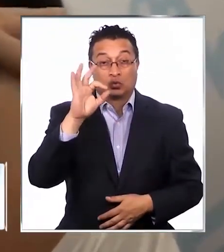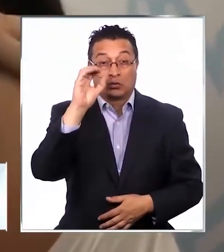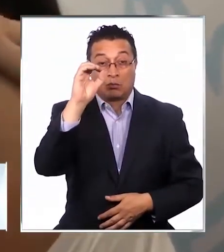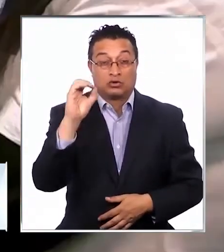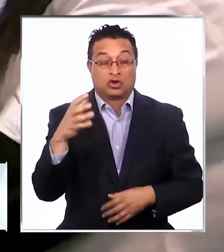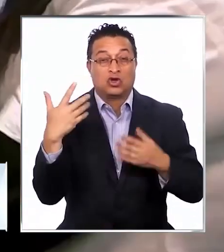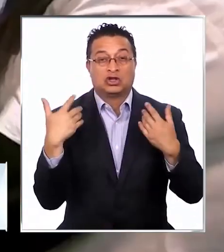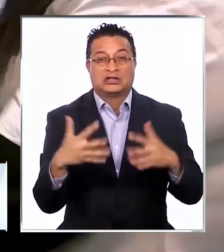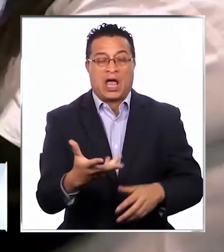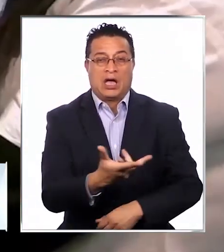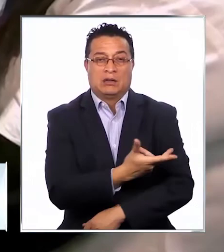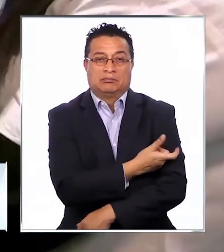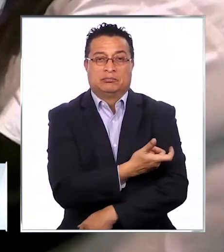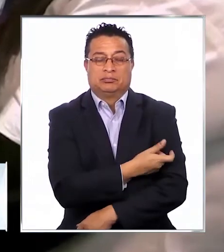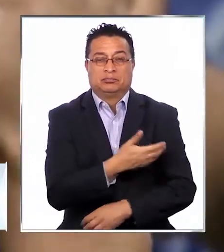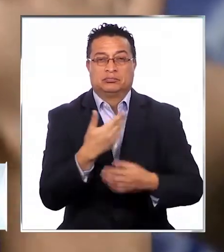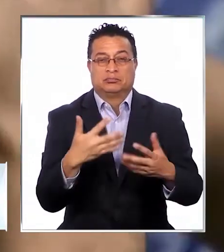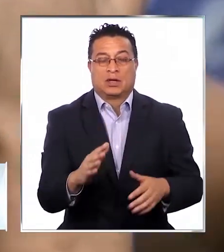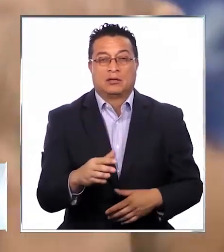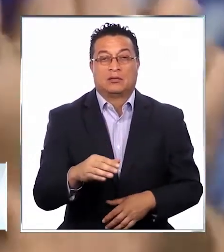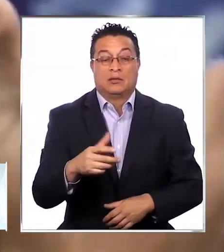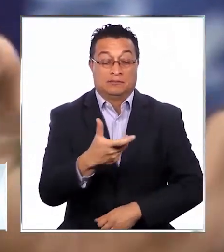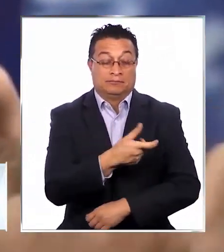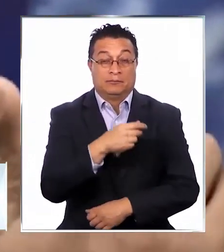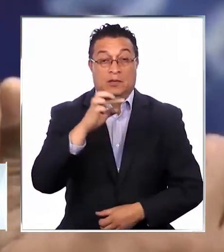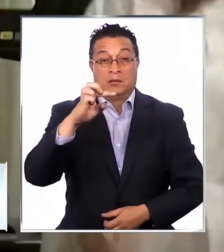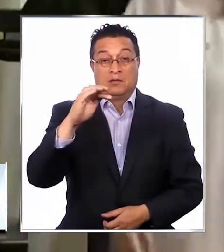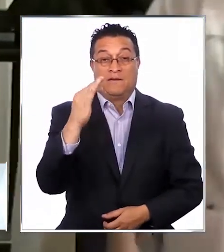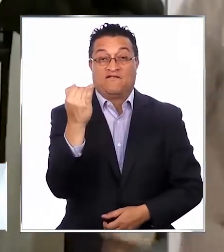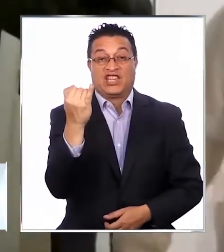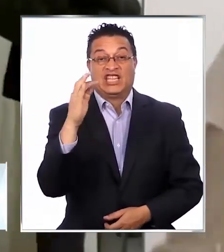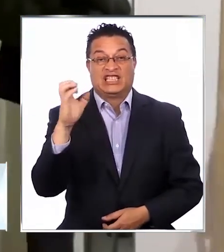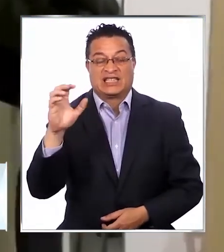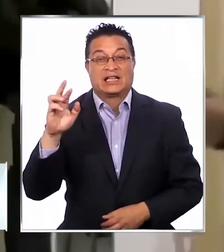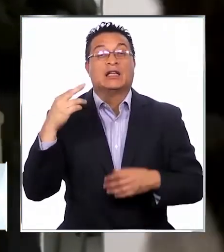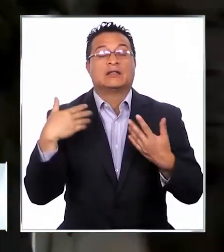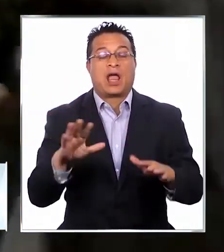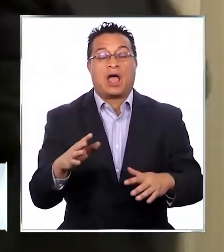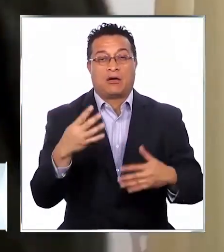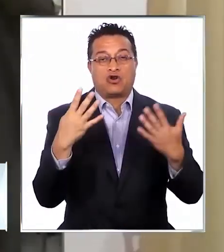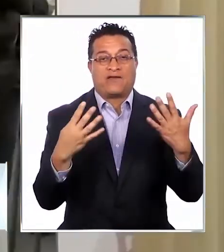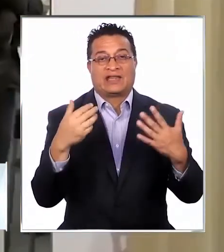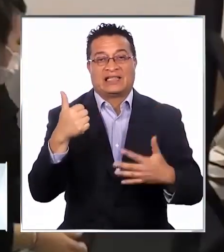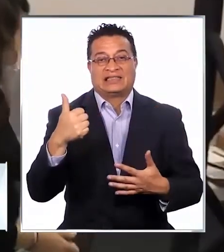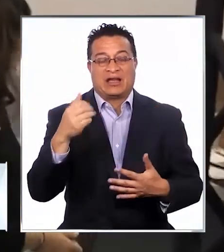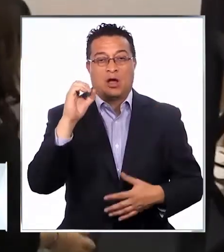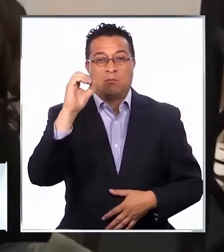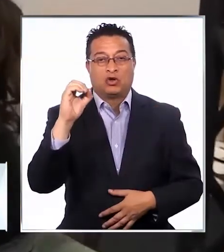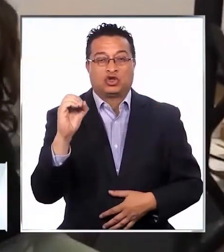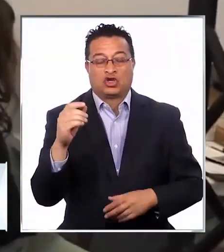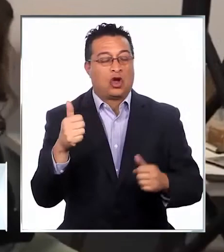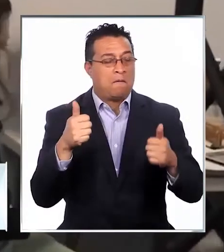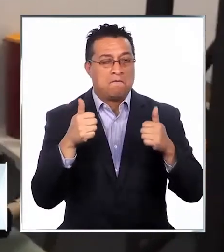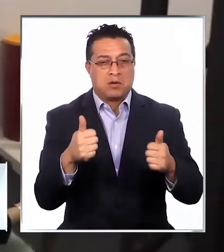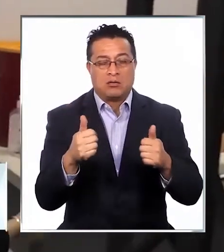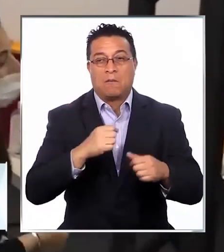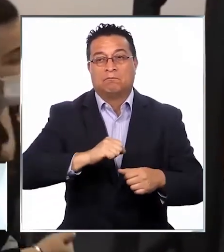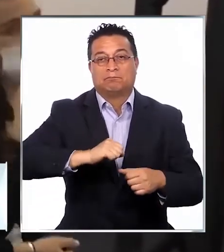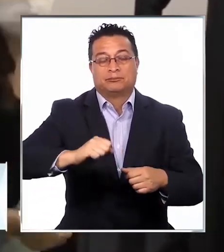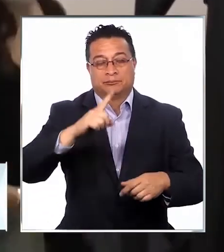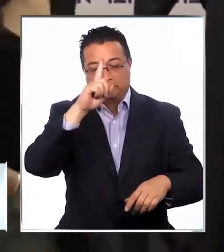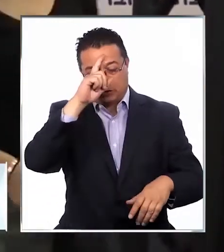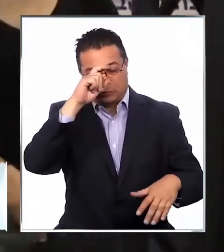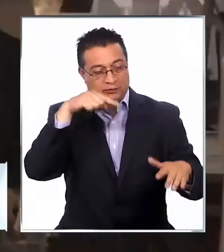de sus habitantes ya ha sido inmunizado y la vacuna Pfizer ha demostrado 96% de efectividad para prevenir